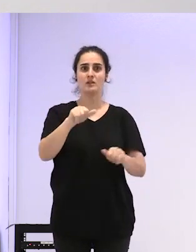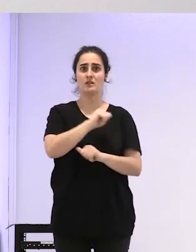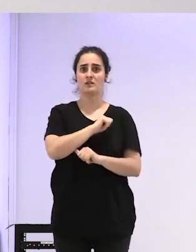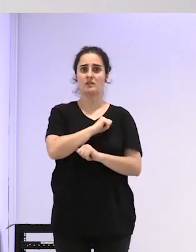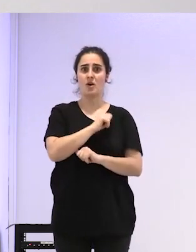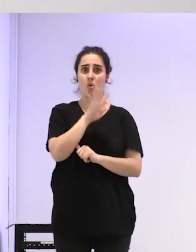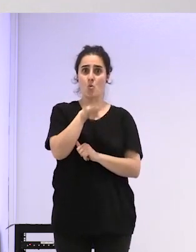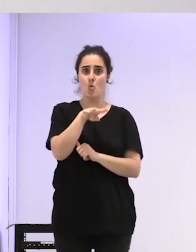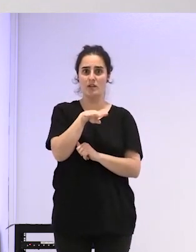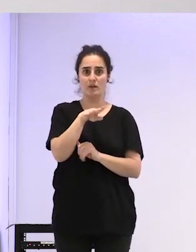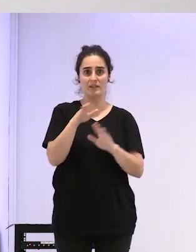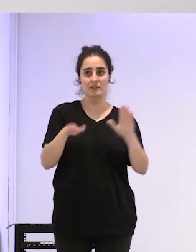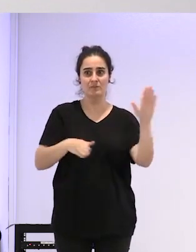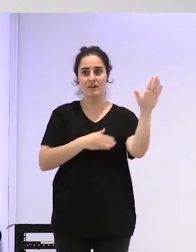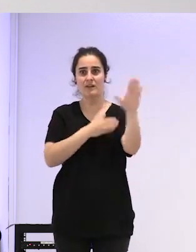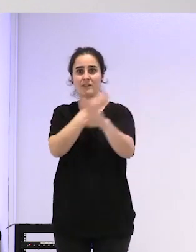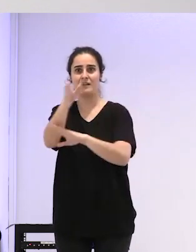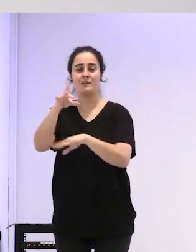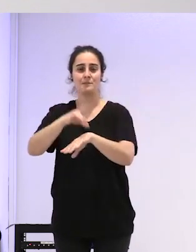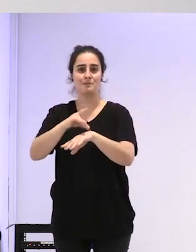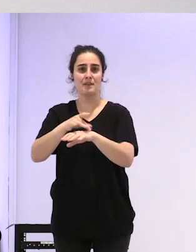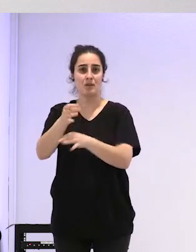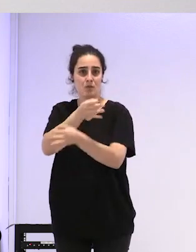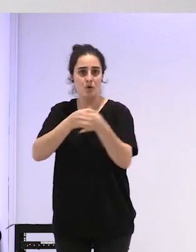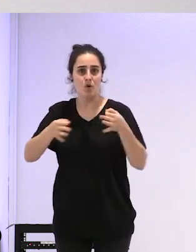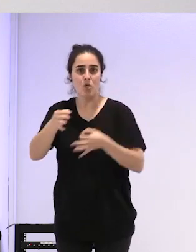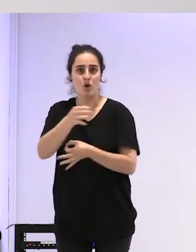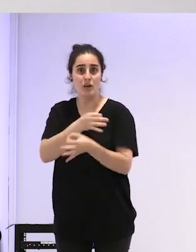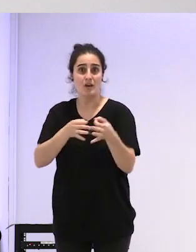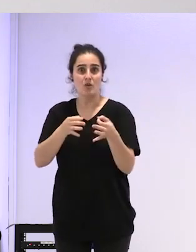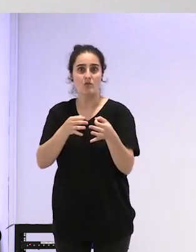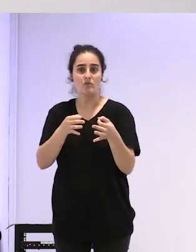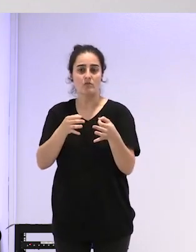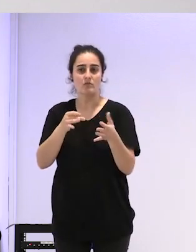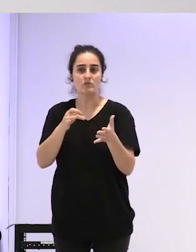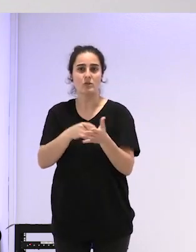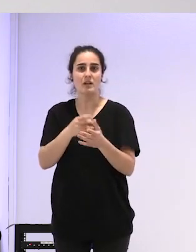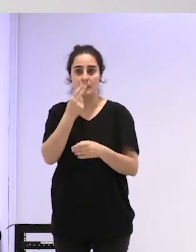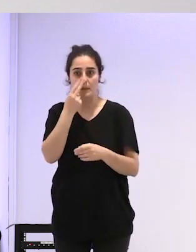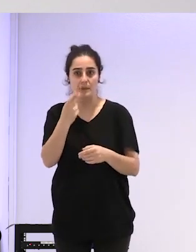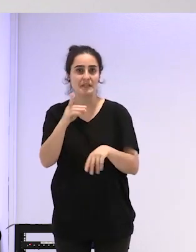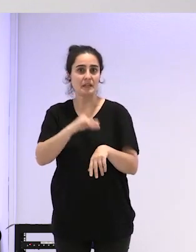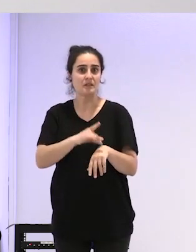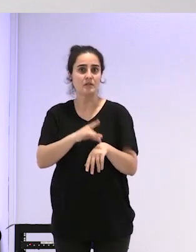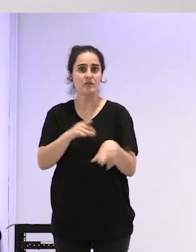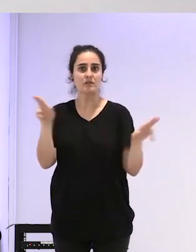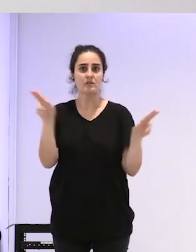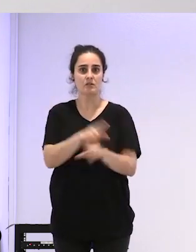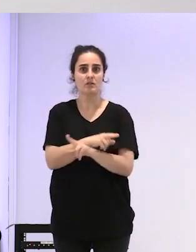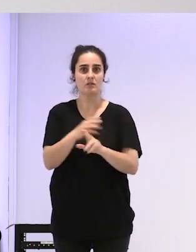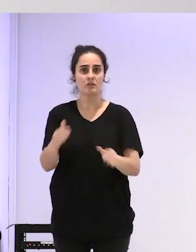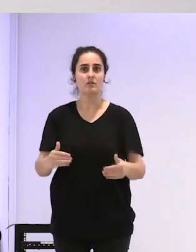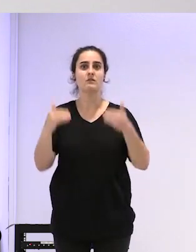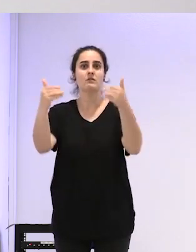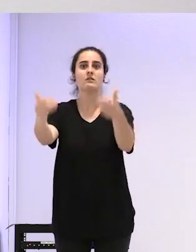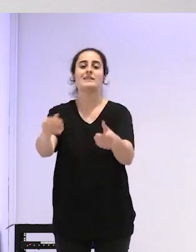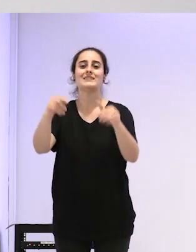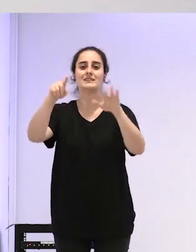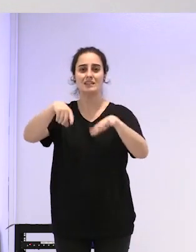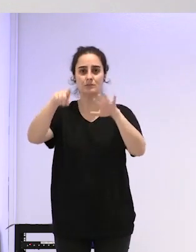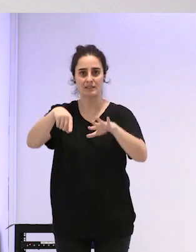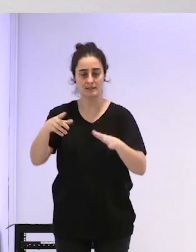para la visita con el endocrino les cierran la visita o sea les cancelan la visita con el endocrino y se las aplazan seis meses